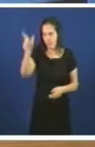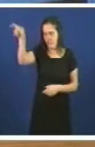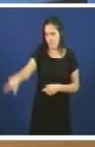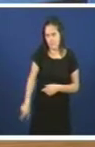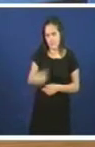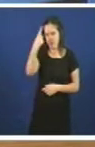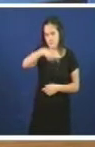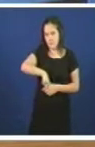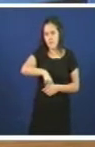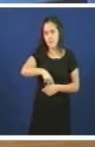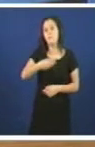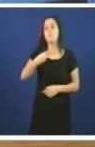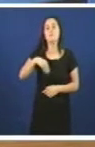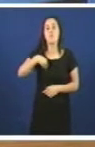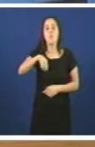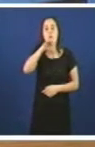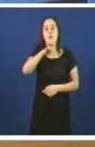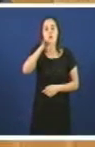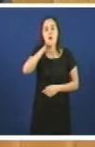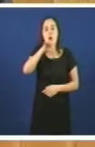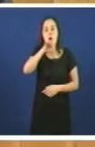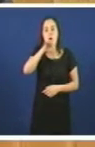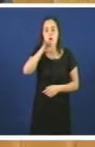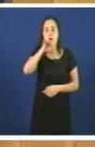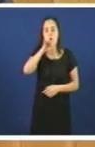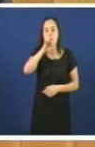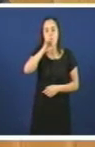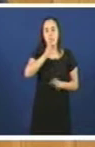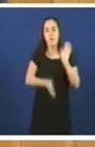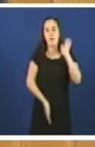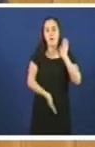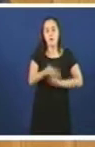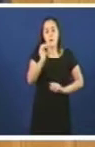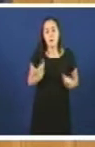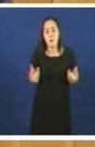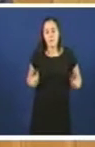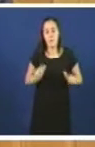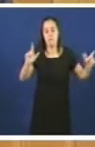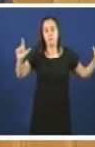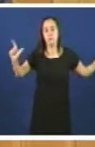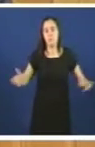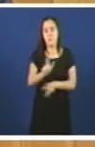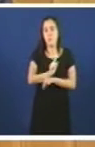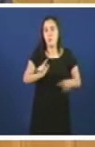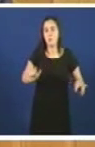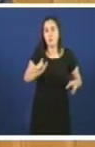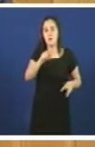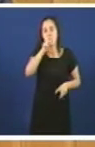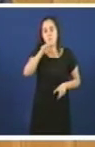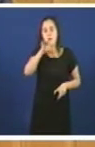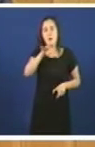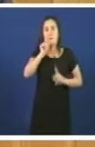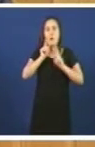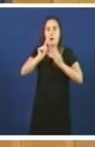que o galego sofre o proceso de perda de falantes máis importante de ninguna outra das